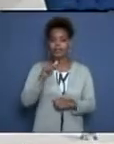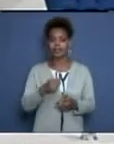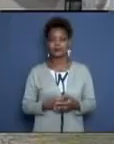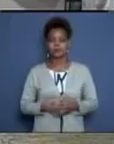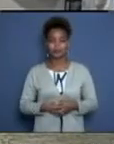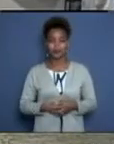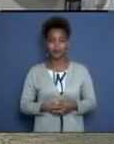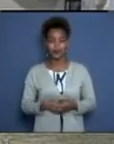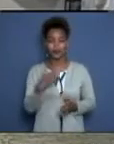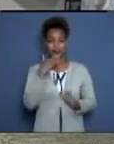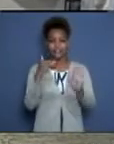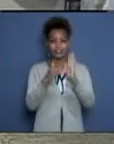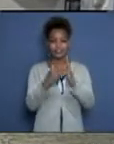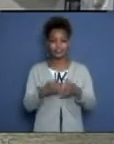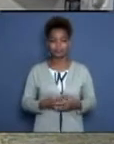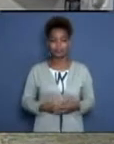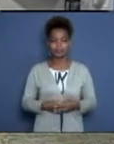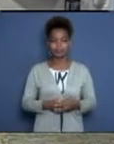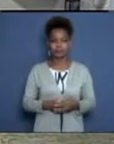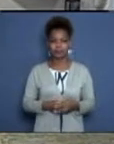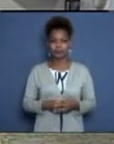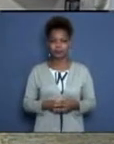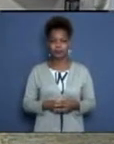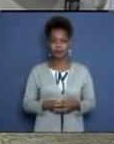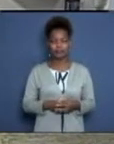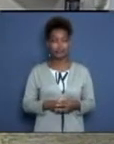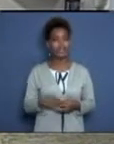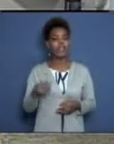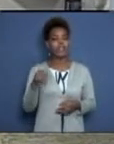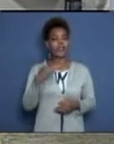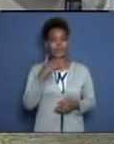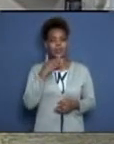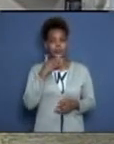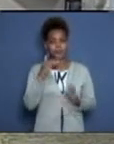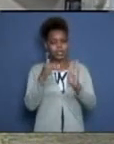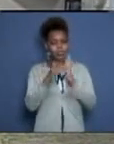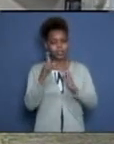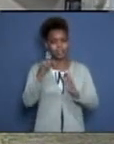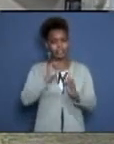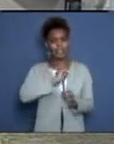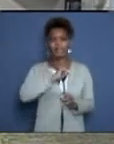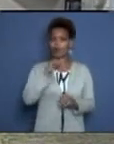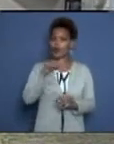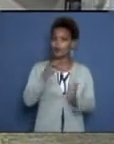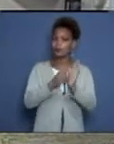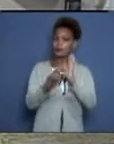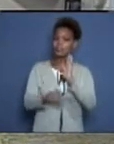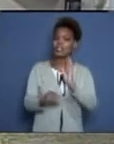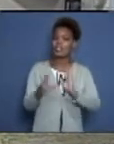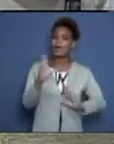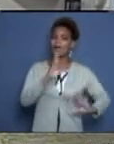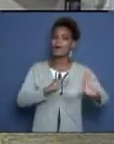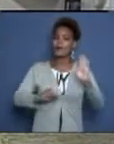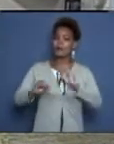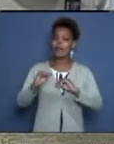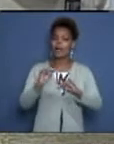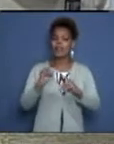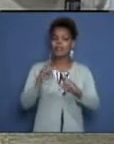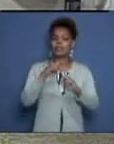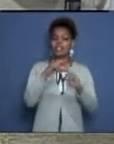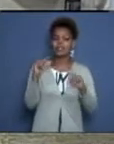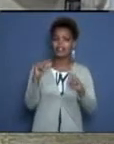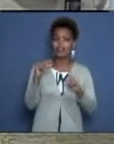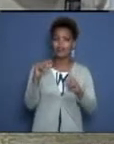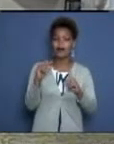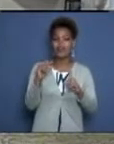tardes. Bueno, vamos a hablar un poco del SIUM que ha tenido un trabajo activo y ha tenido que también cambiar su protocolo de actuación.